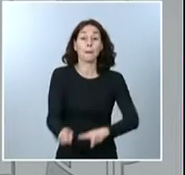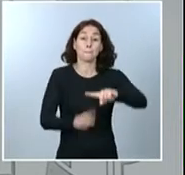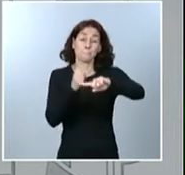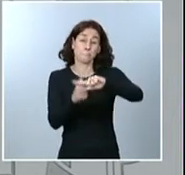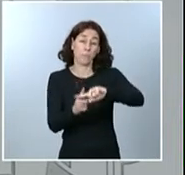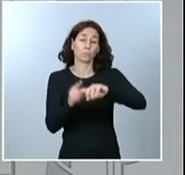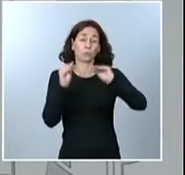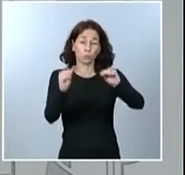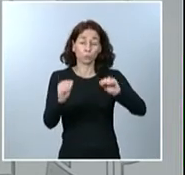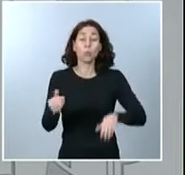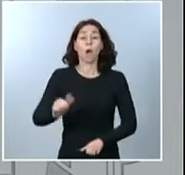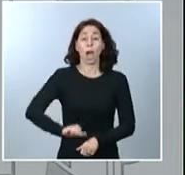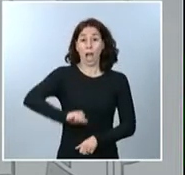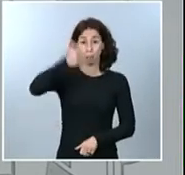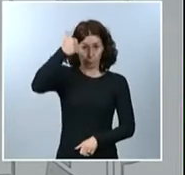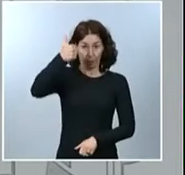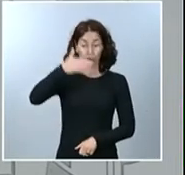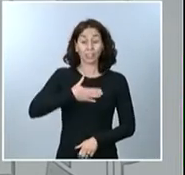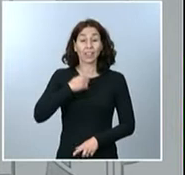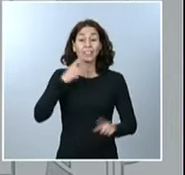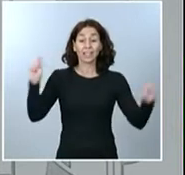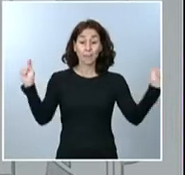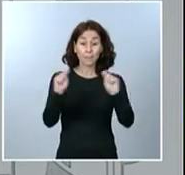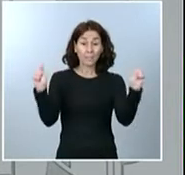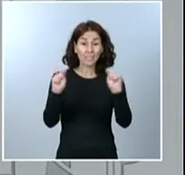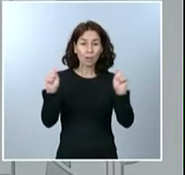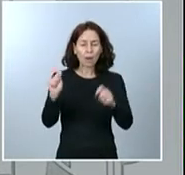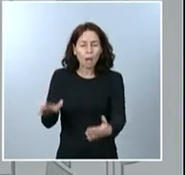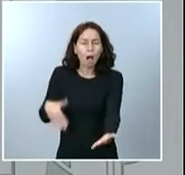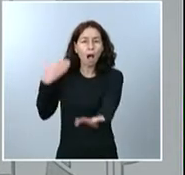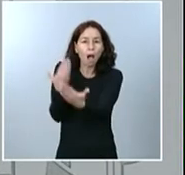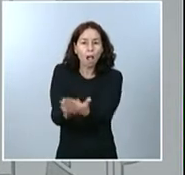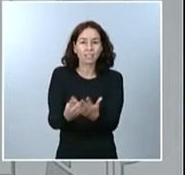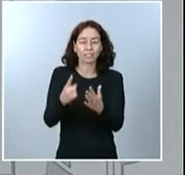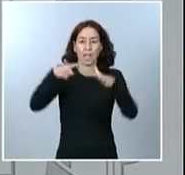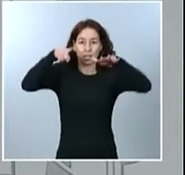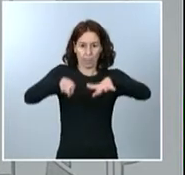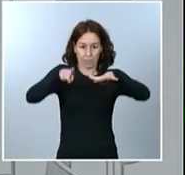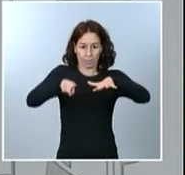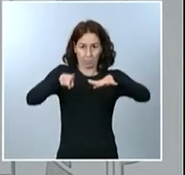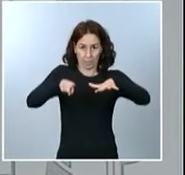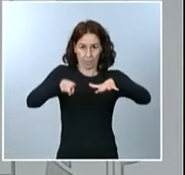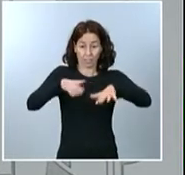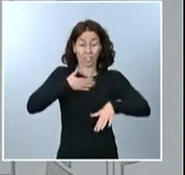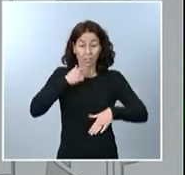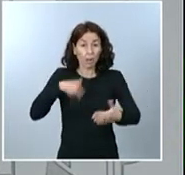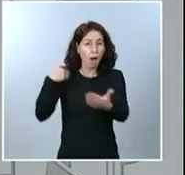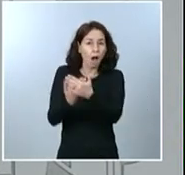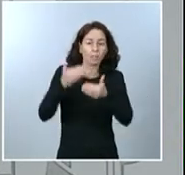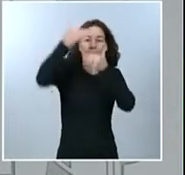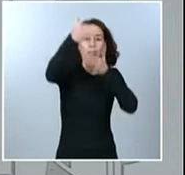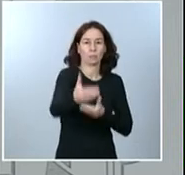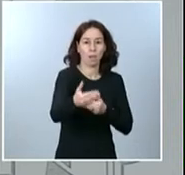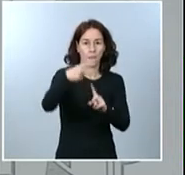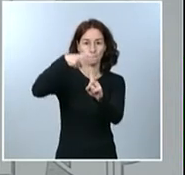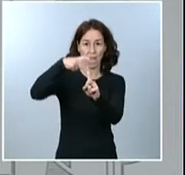será extender el estado de alarma durante seis meses, hasta principios del mes de mayo, en concreto el 9 de